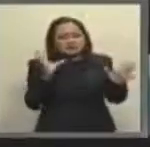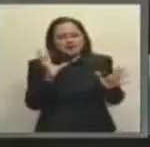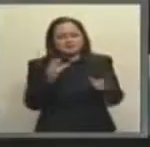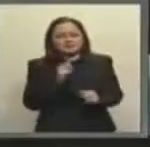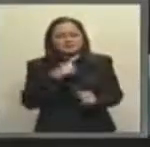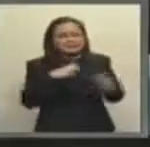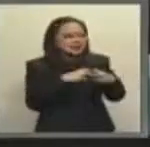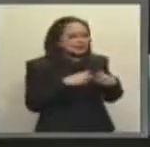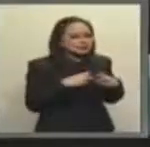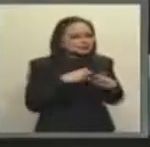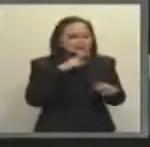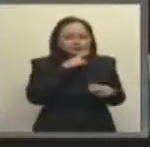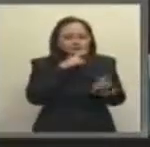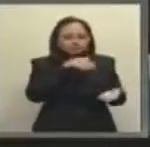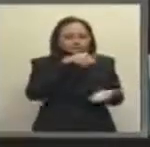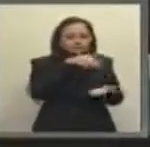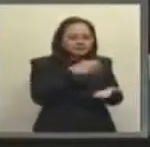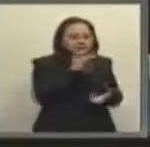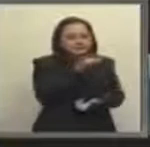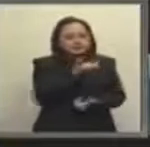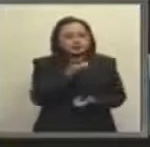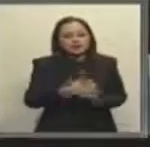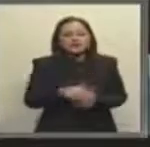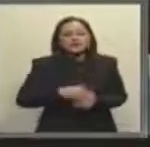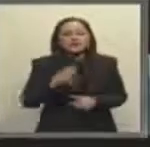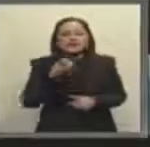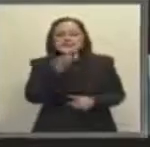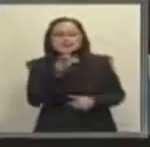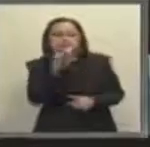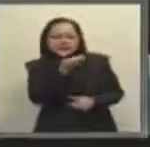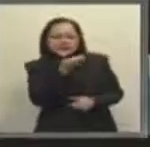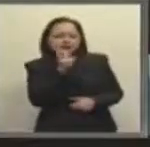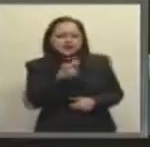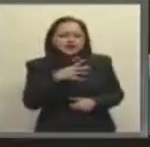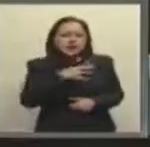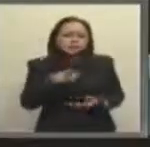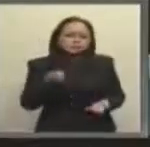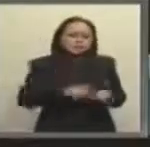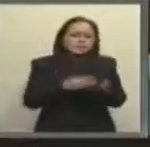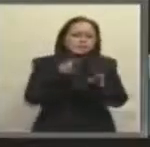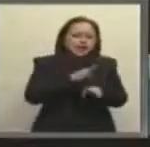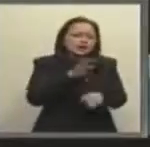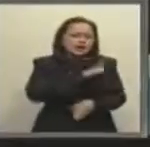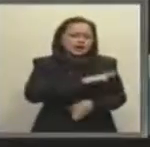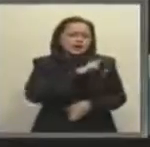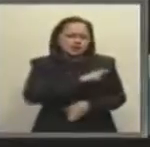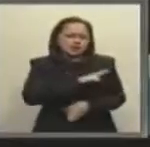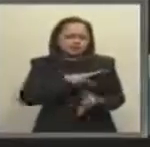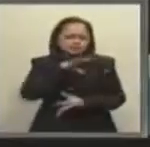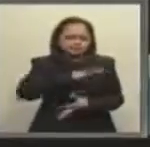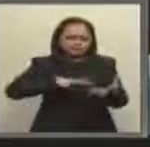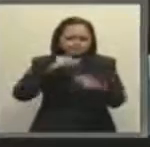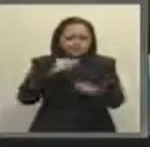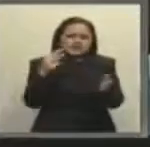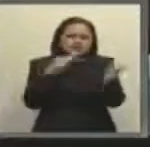frotando las manos, puesto que esta cantidad tan solo puesta en la banca privada, generaría más de 3